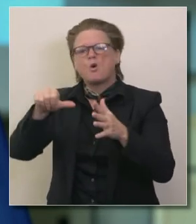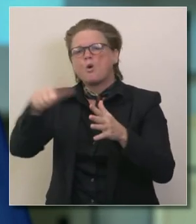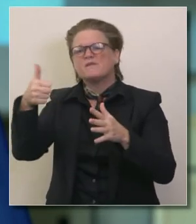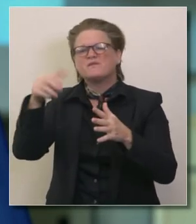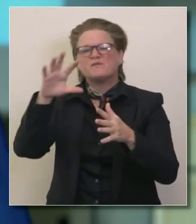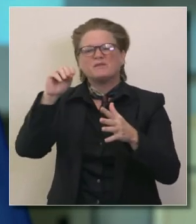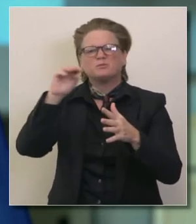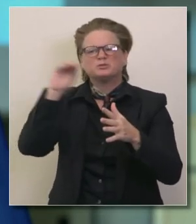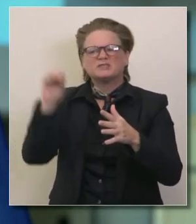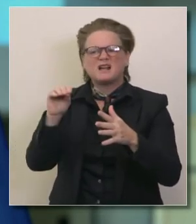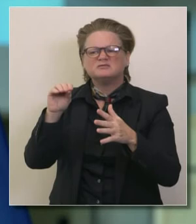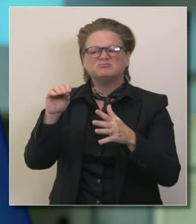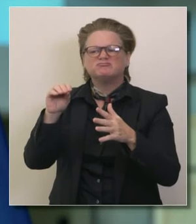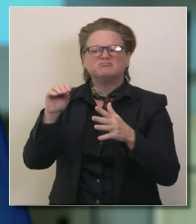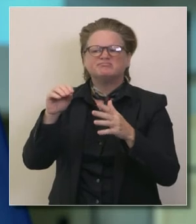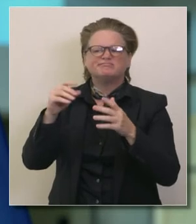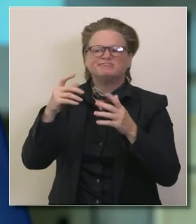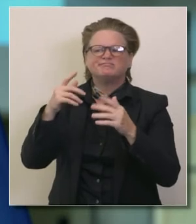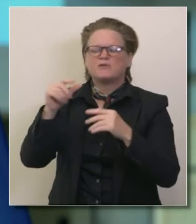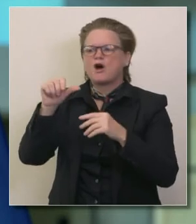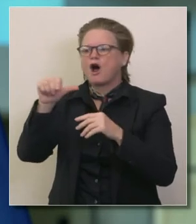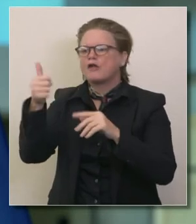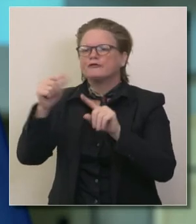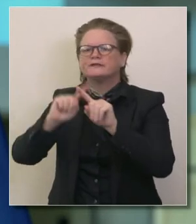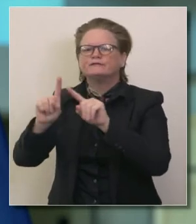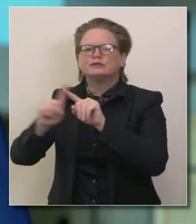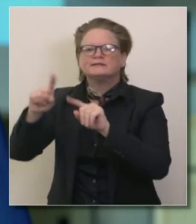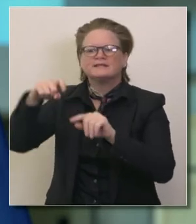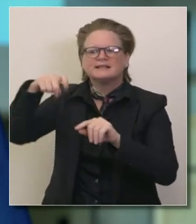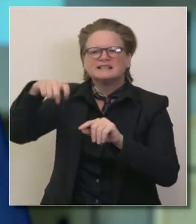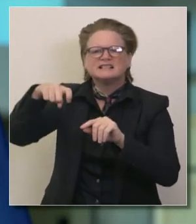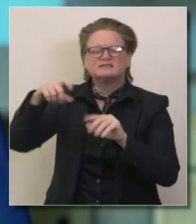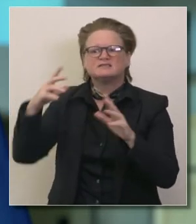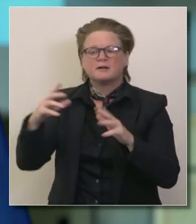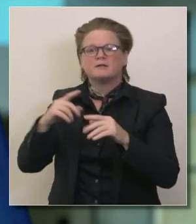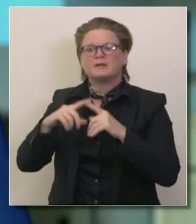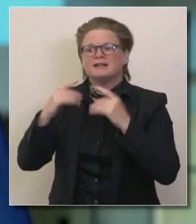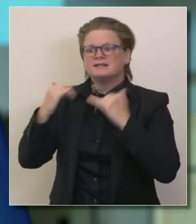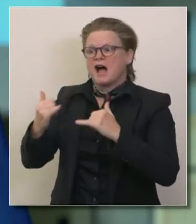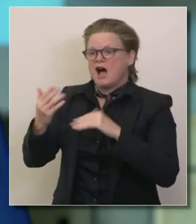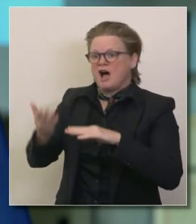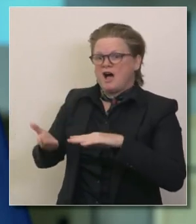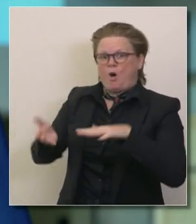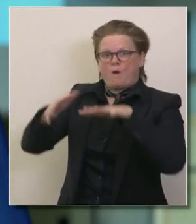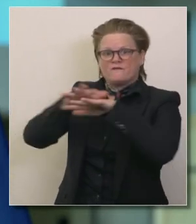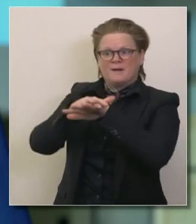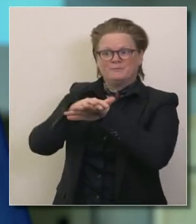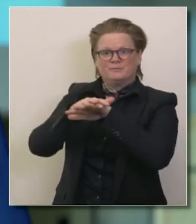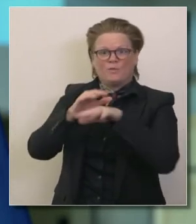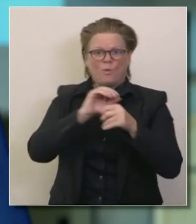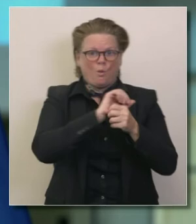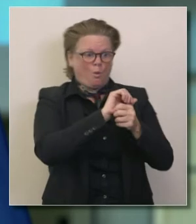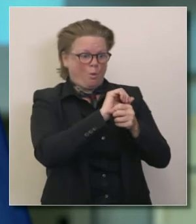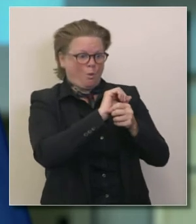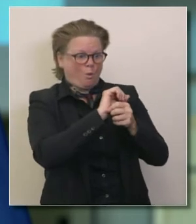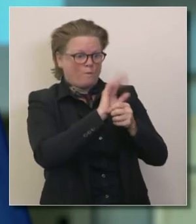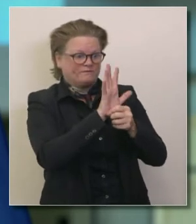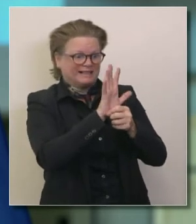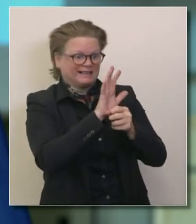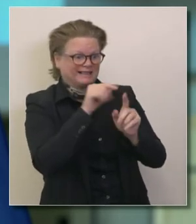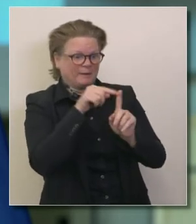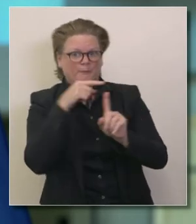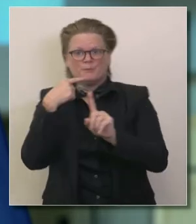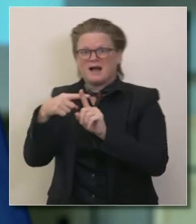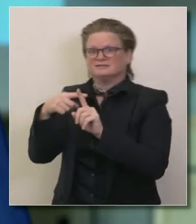el número de camas disponibles para dar tratamiento a personas en esta emergencia de COVID otro punto importante es que